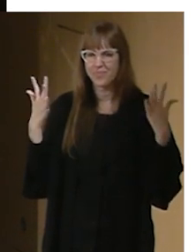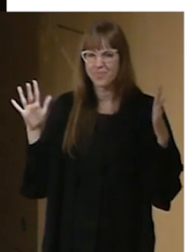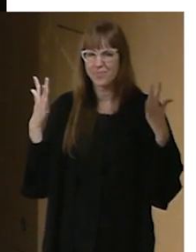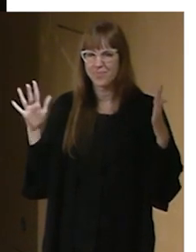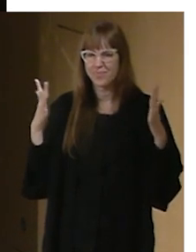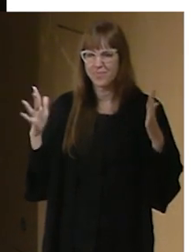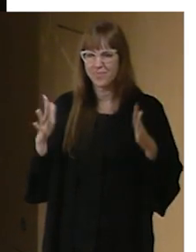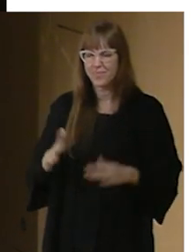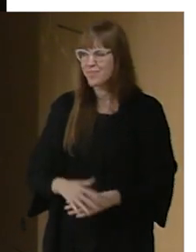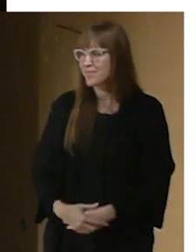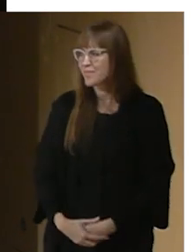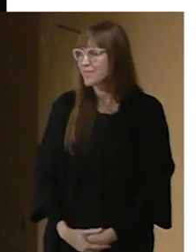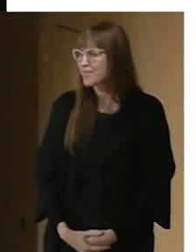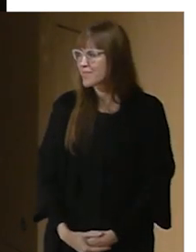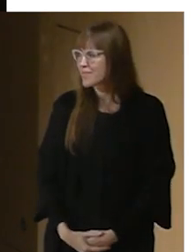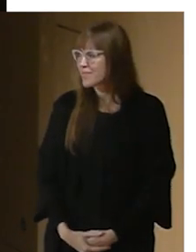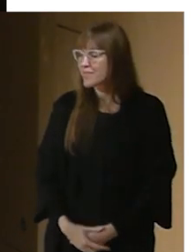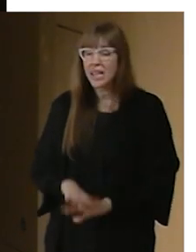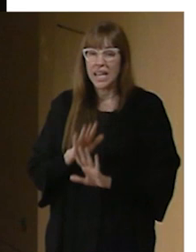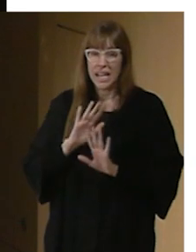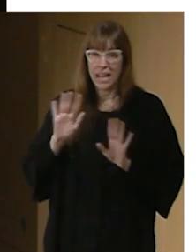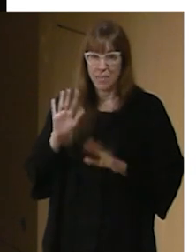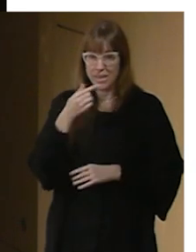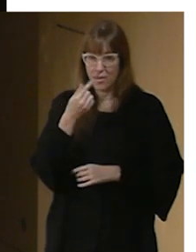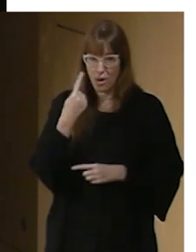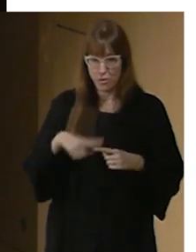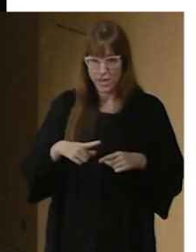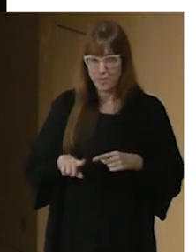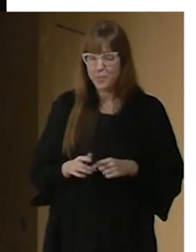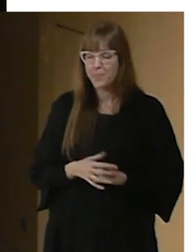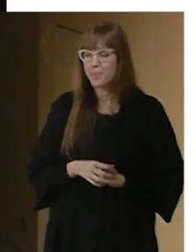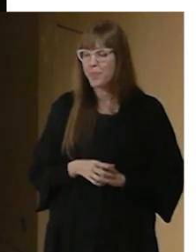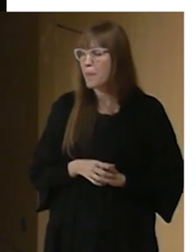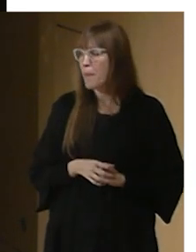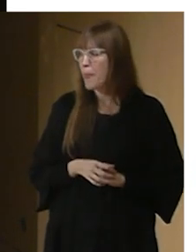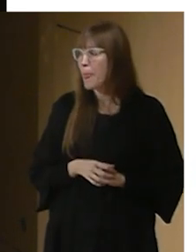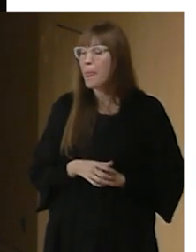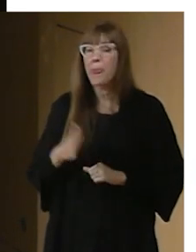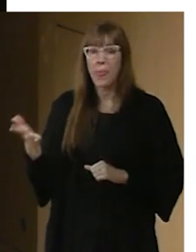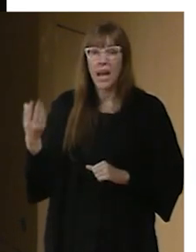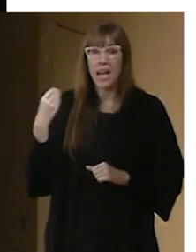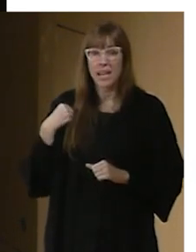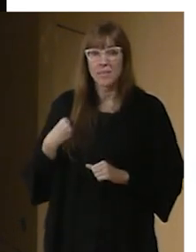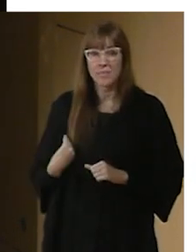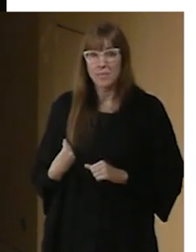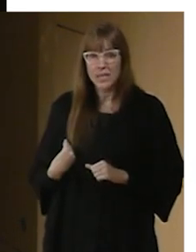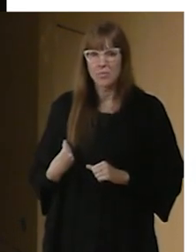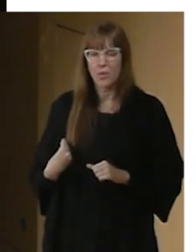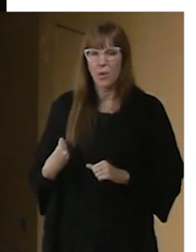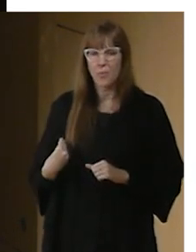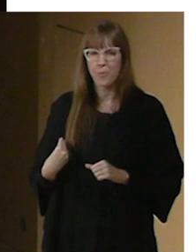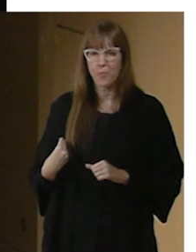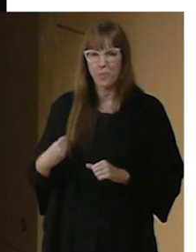tan solo terminar bueno tan solo decir que bueno que es un camino que creo que es un camino que tenemos que recorrer